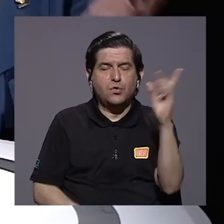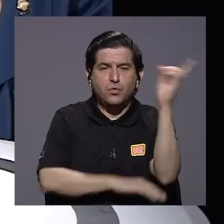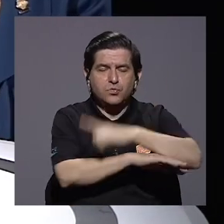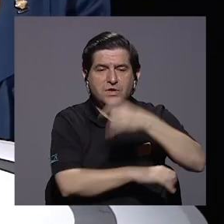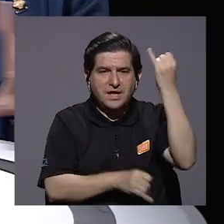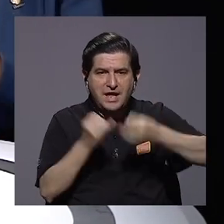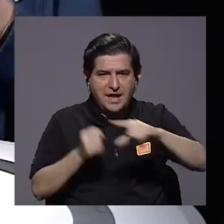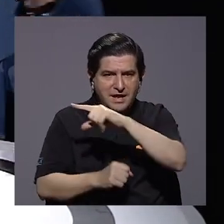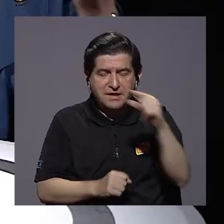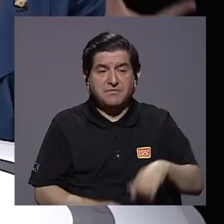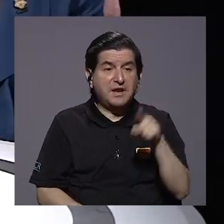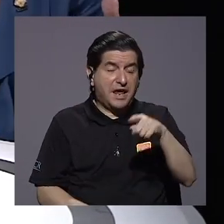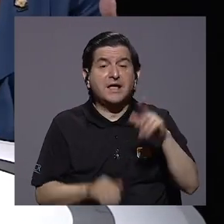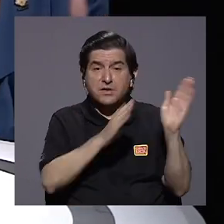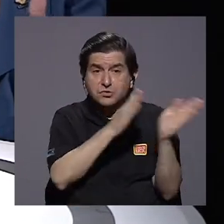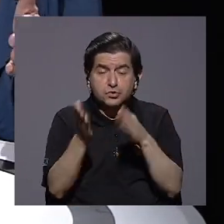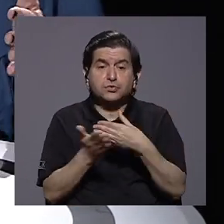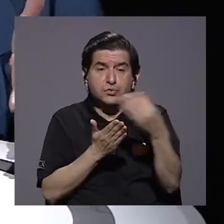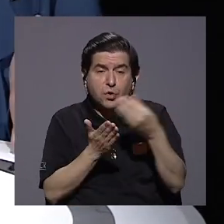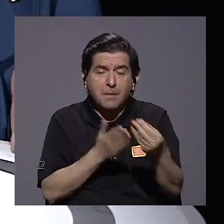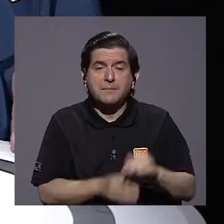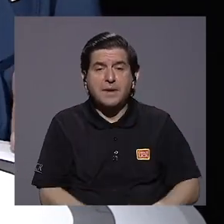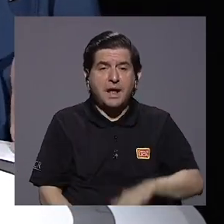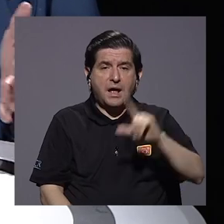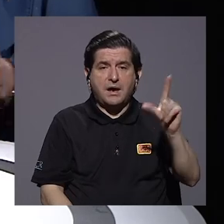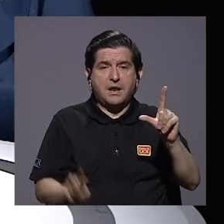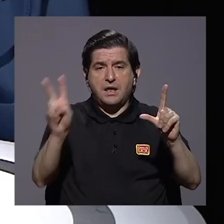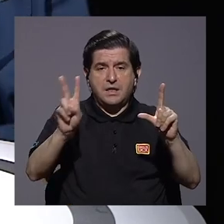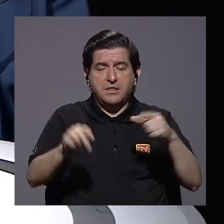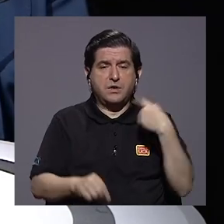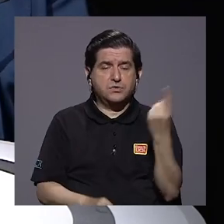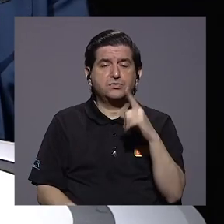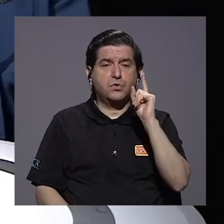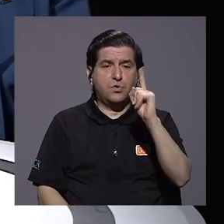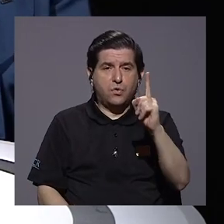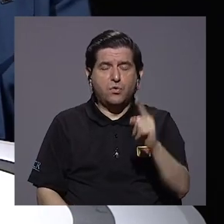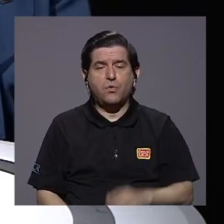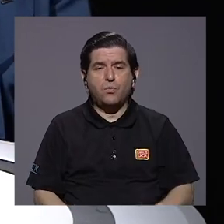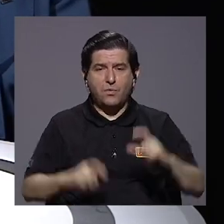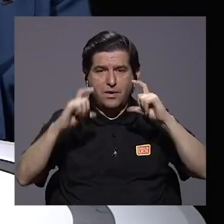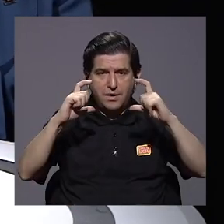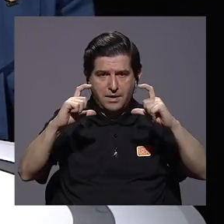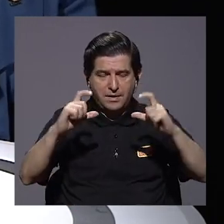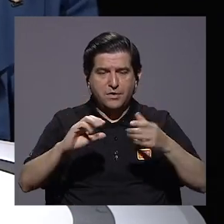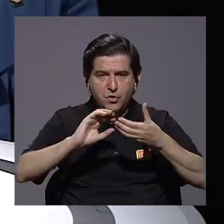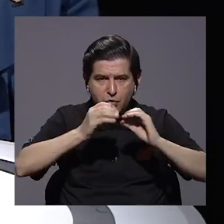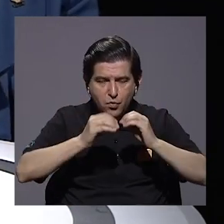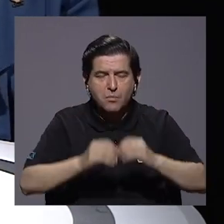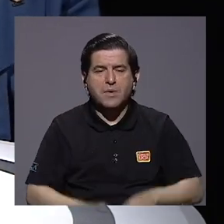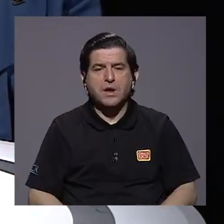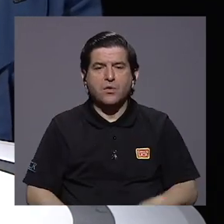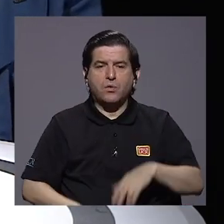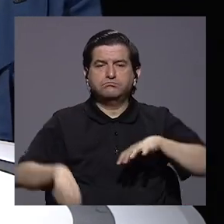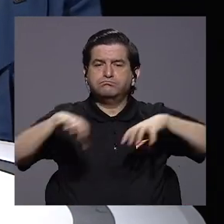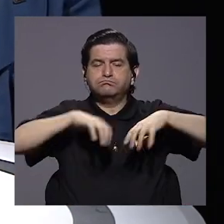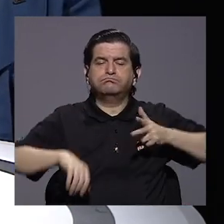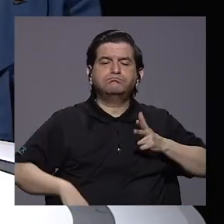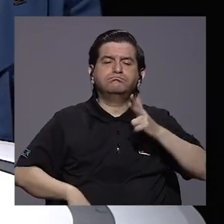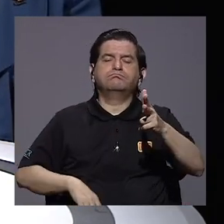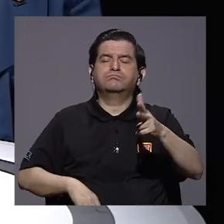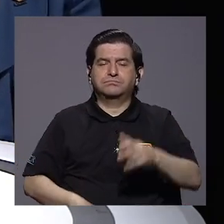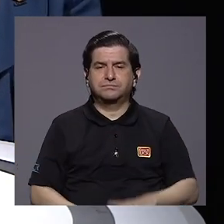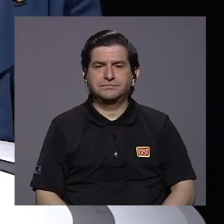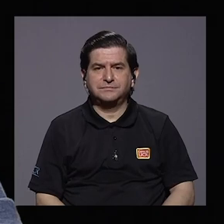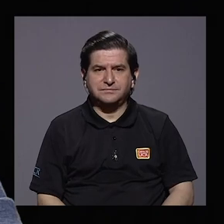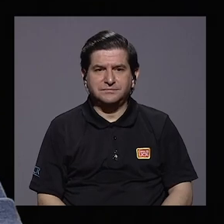volvieron a preparar, compraron y de lunes a viernes solo podía circular una placa. Y lo peor